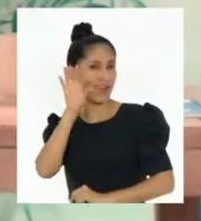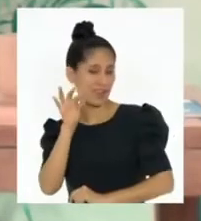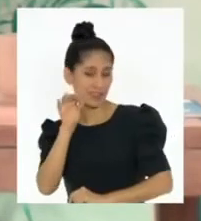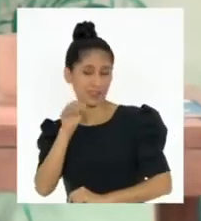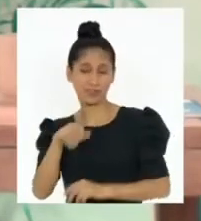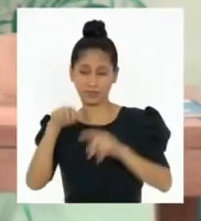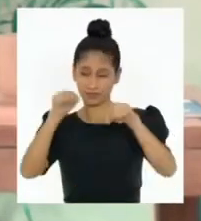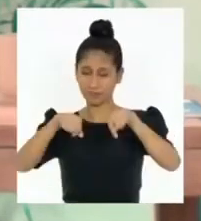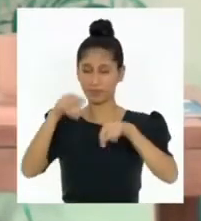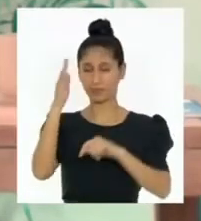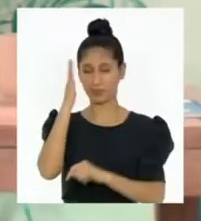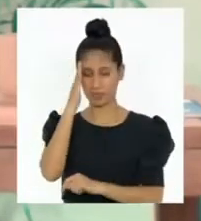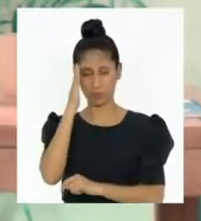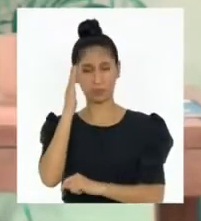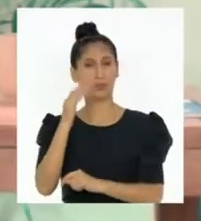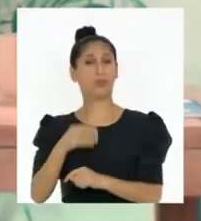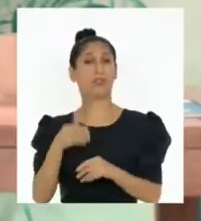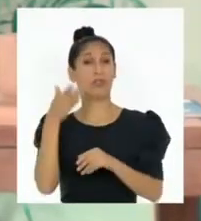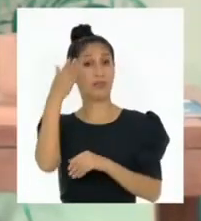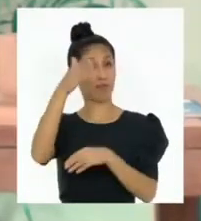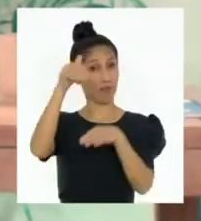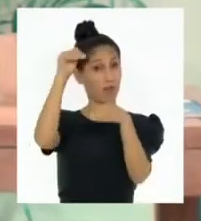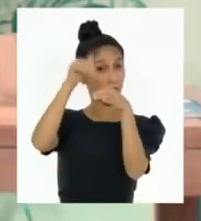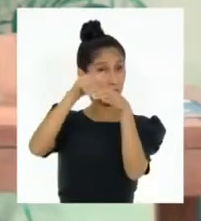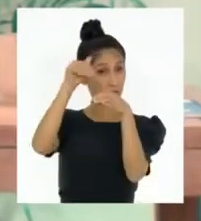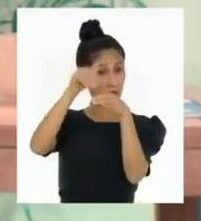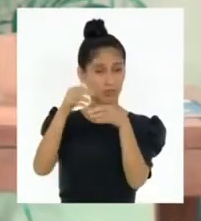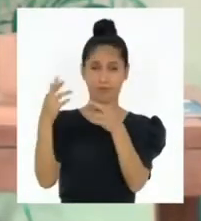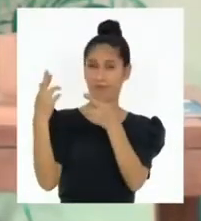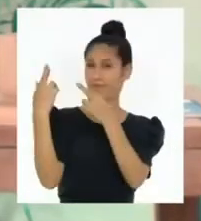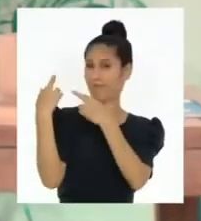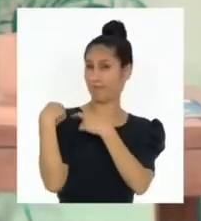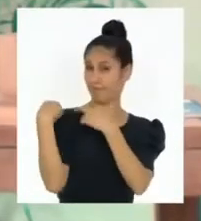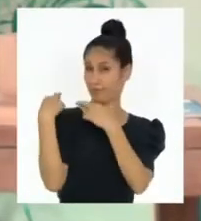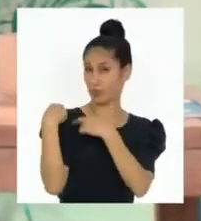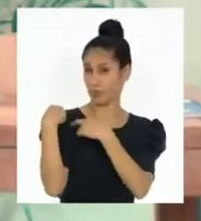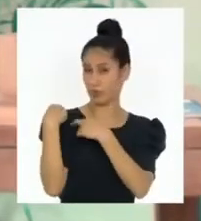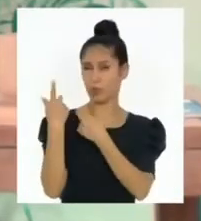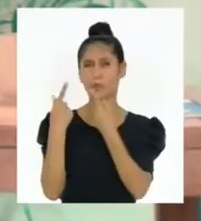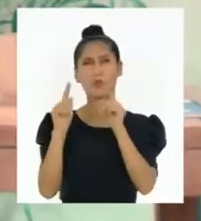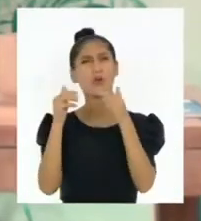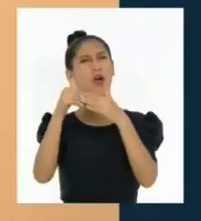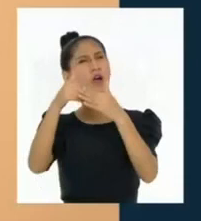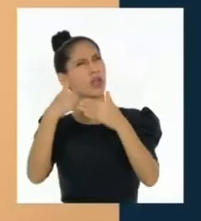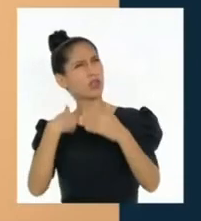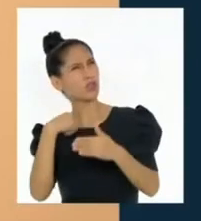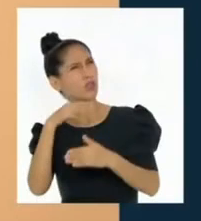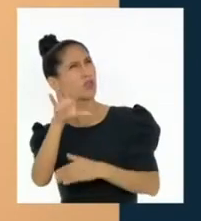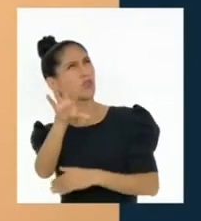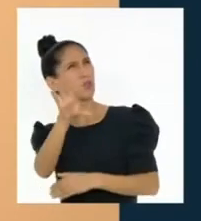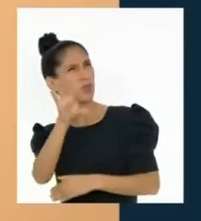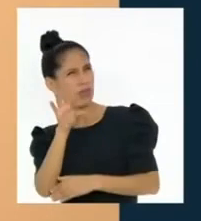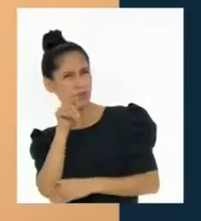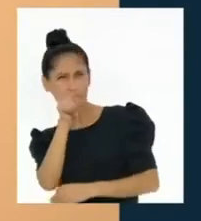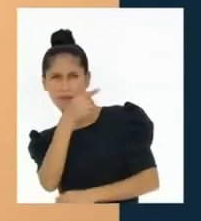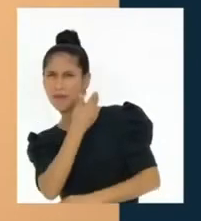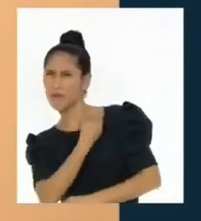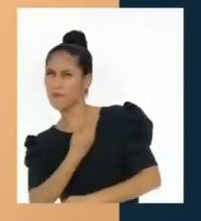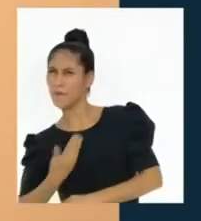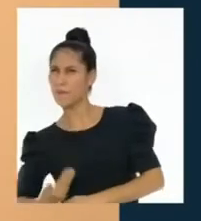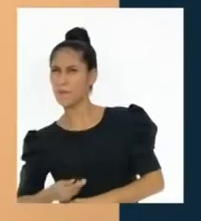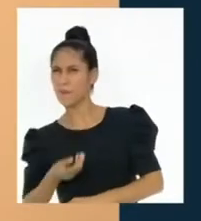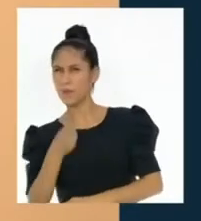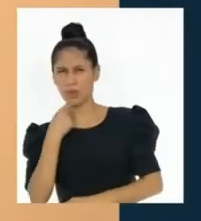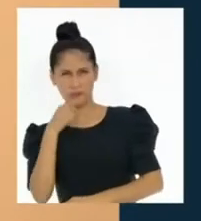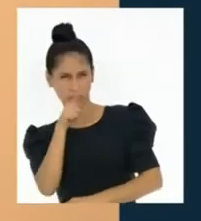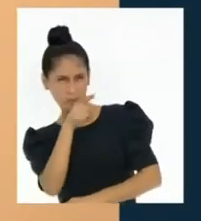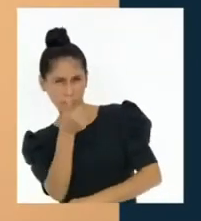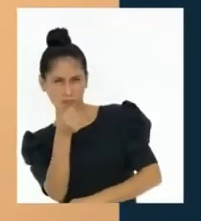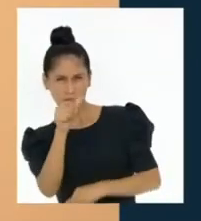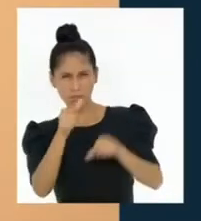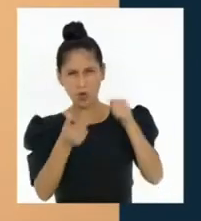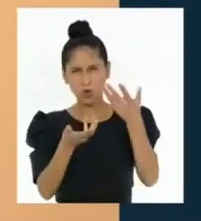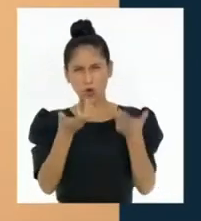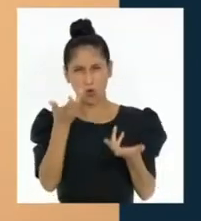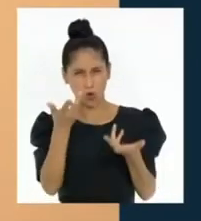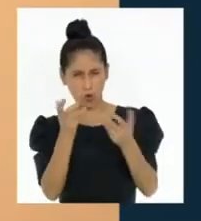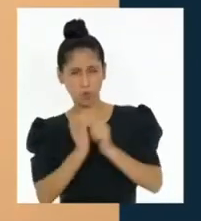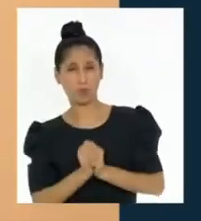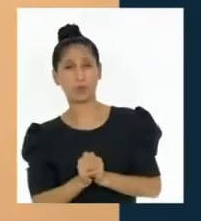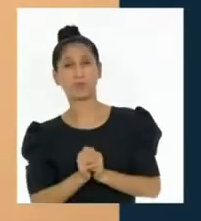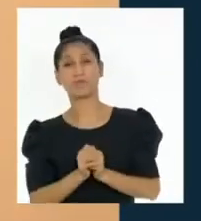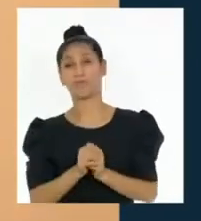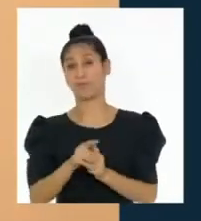responsabilidad, ¿cómo nos informamos para elegir bien? El voto es un acto de confianza por quienes